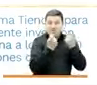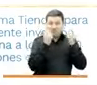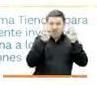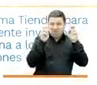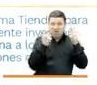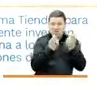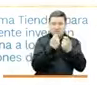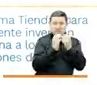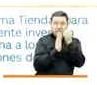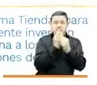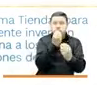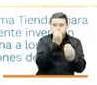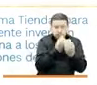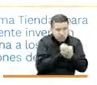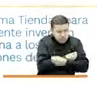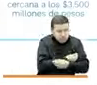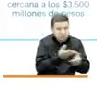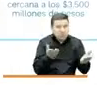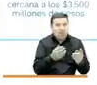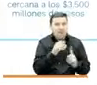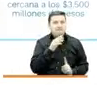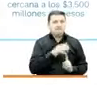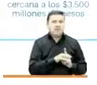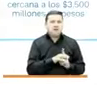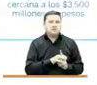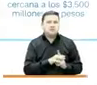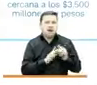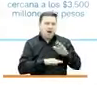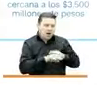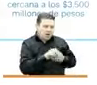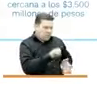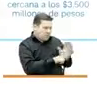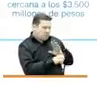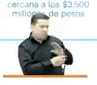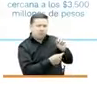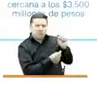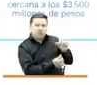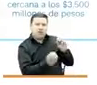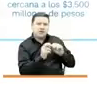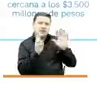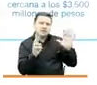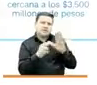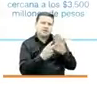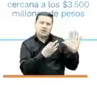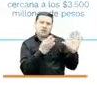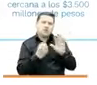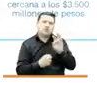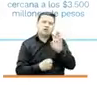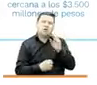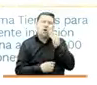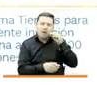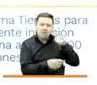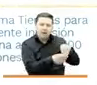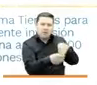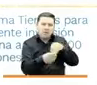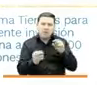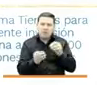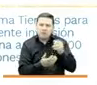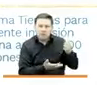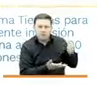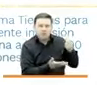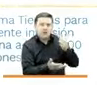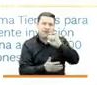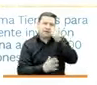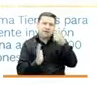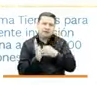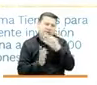de inclusión productiva también creado durante la pandemia. Llegamos a 7 mil 884 hogares con una inversión de 10